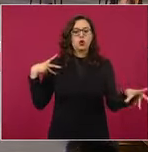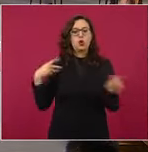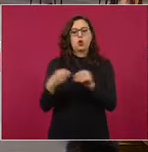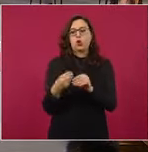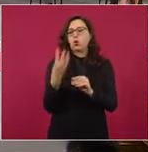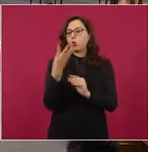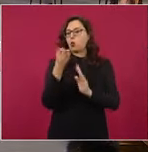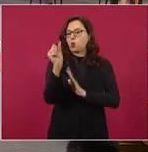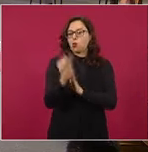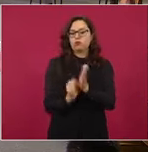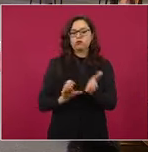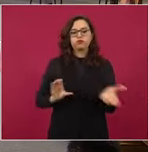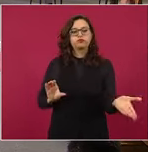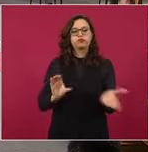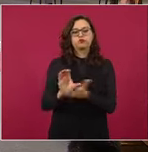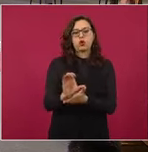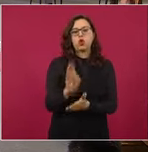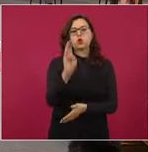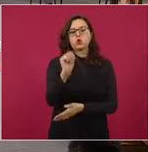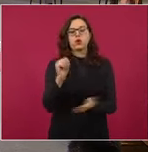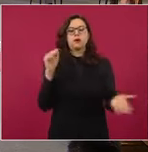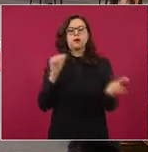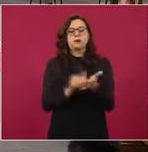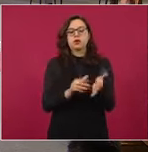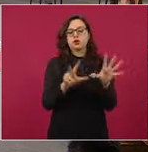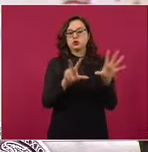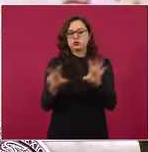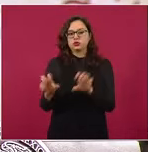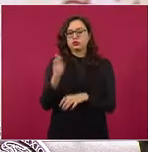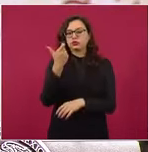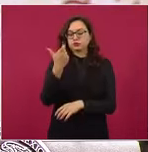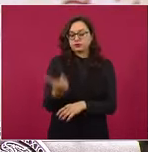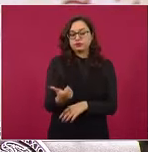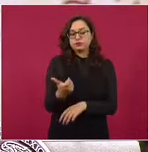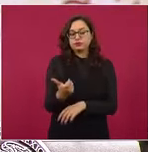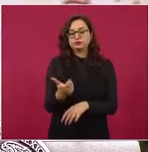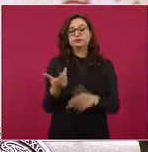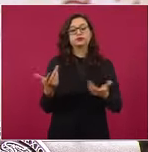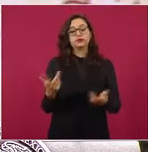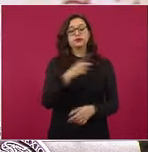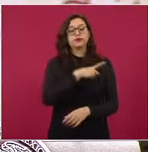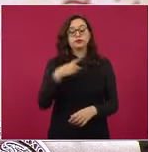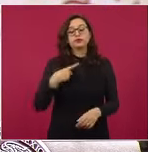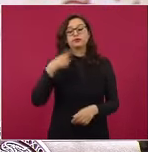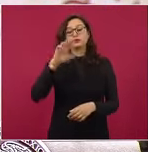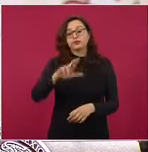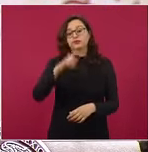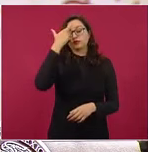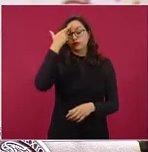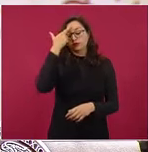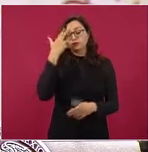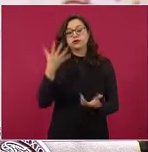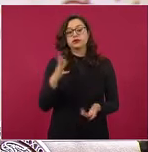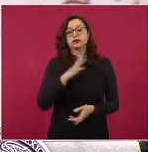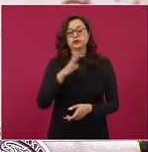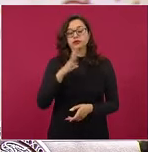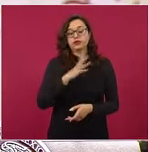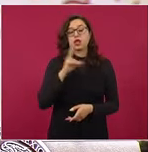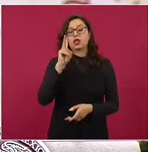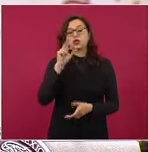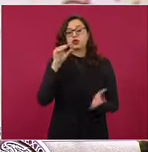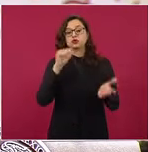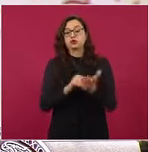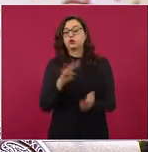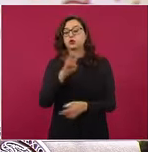corresponden a nueve mil ochocientos pesos. Recordar que esta beca corresponde a dos mil cuatrocientos cincuenta pesos